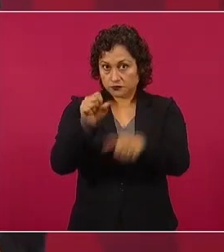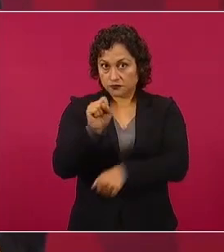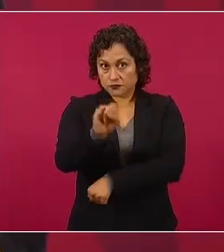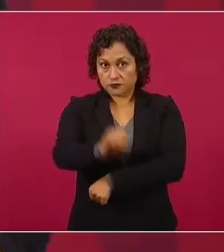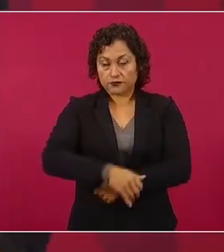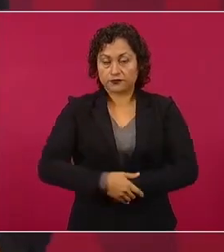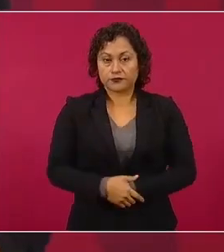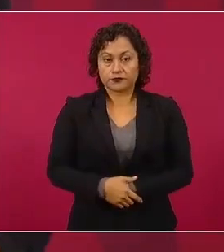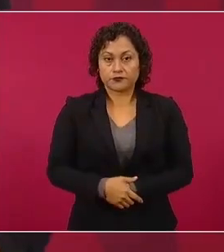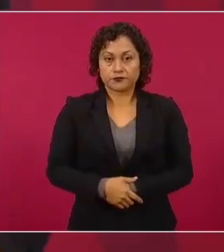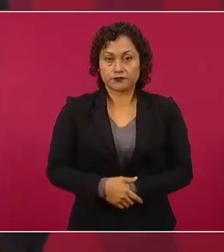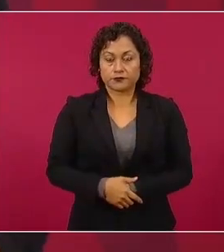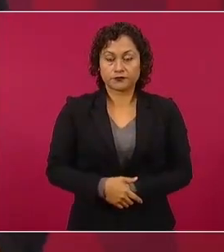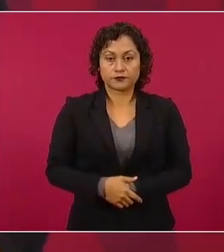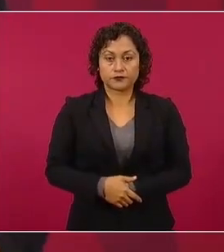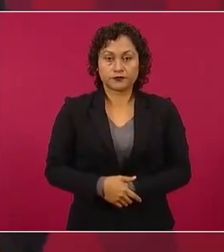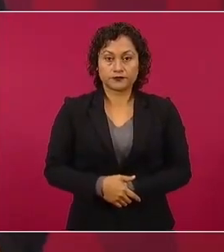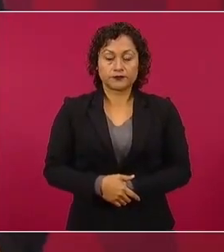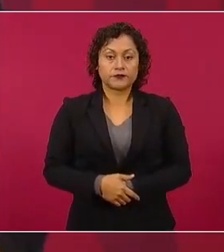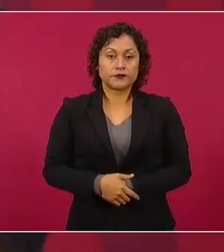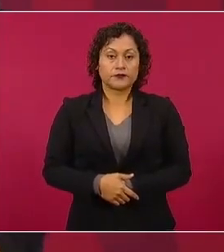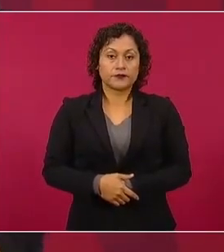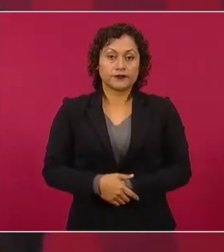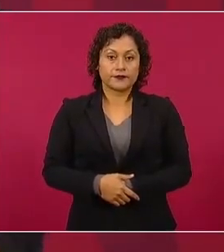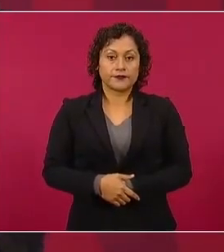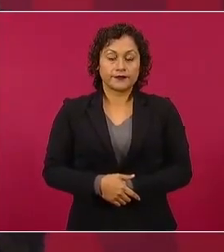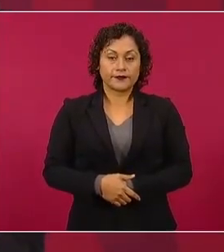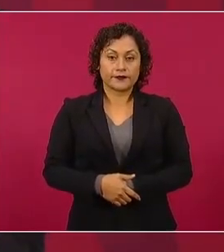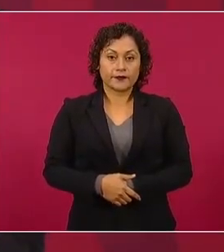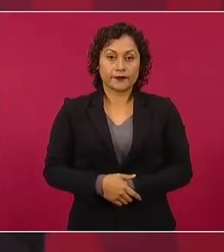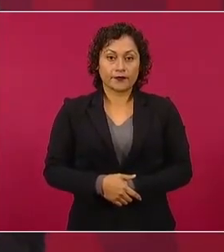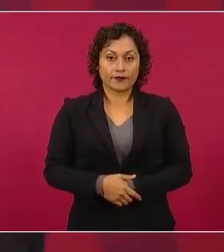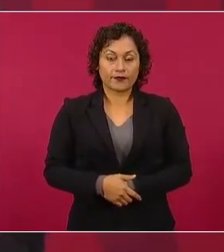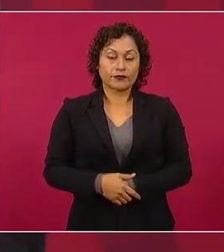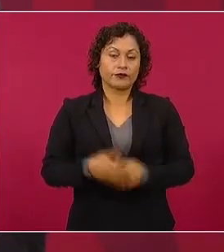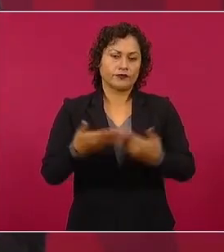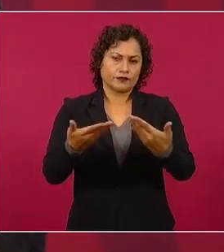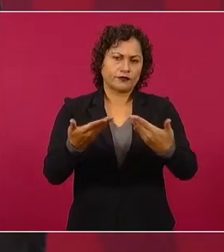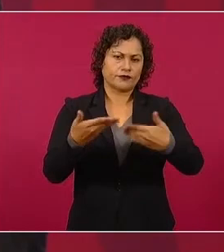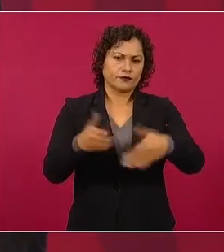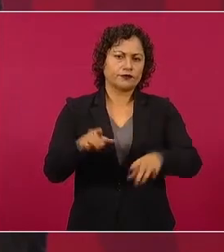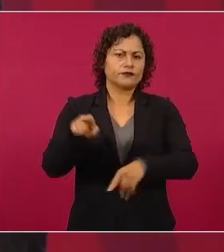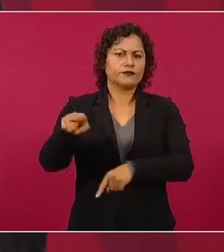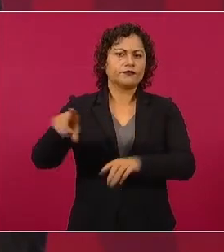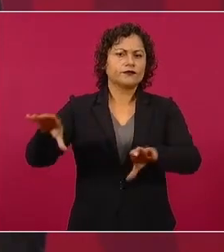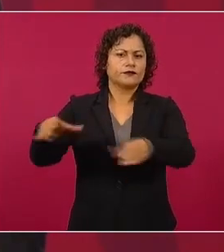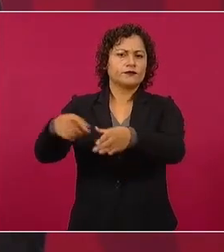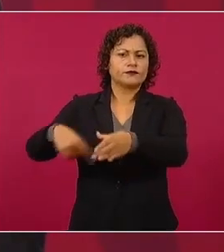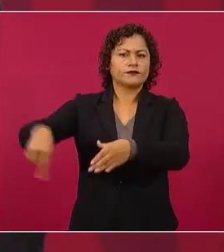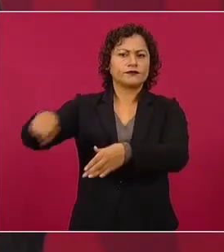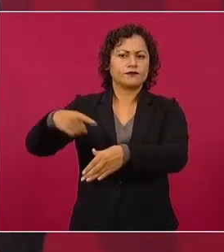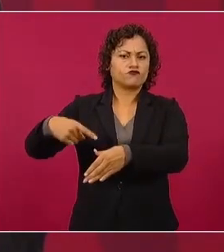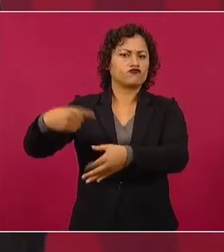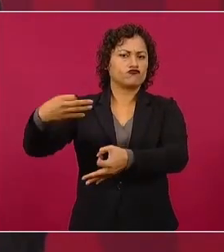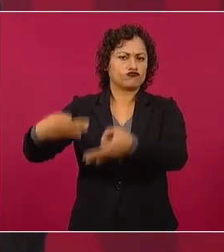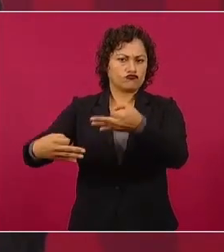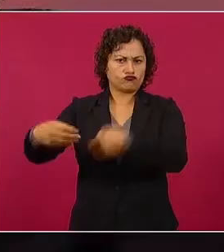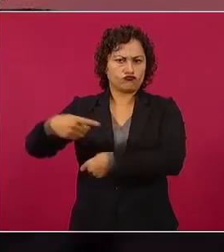Y afortunadamente en el Poder Judicial se está actuando